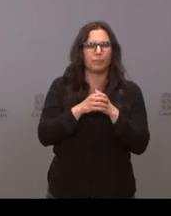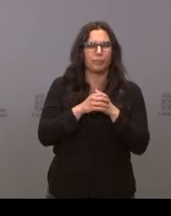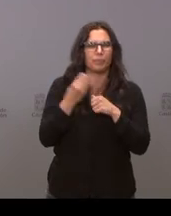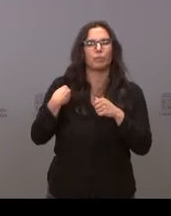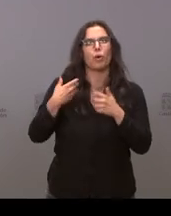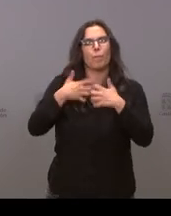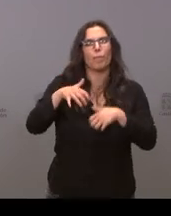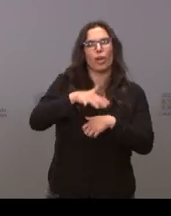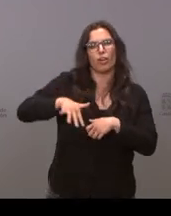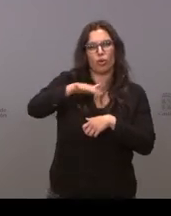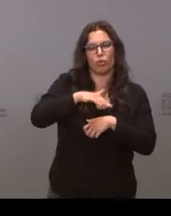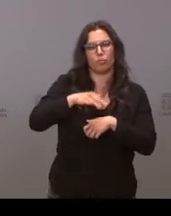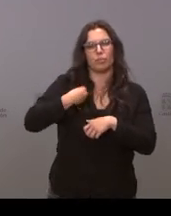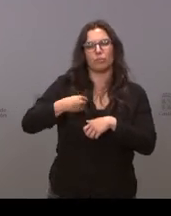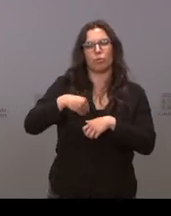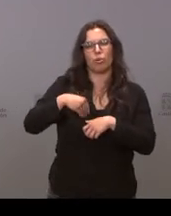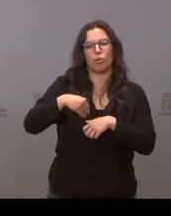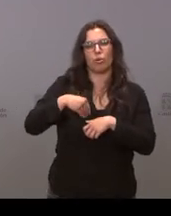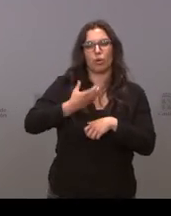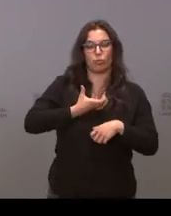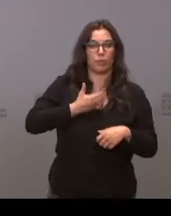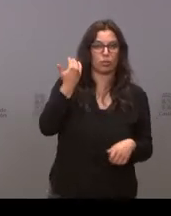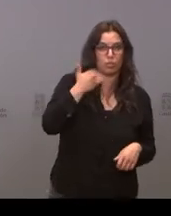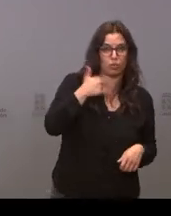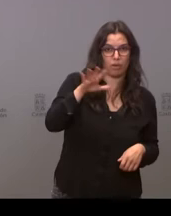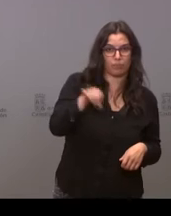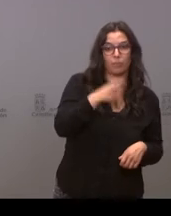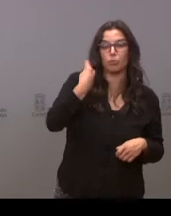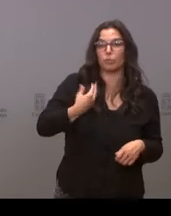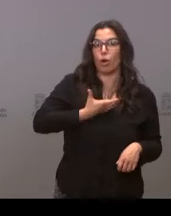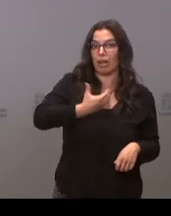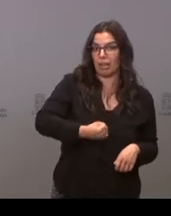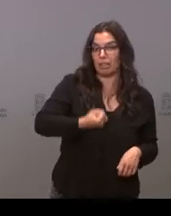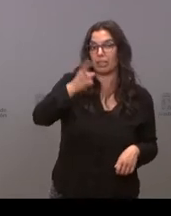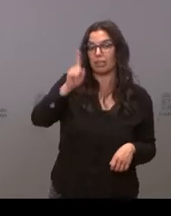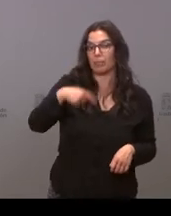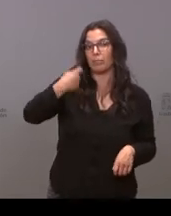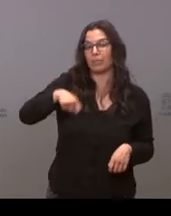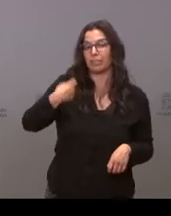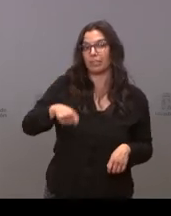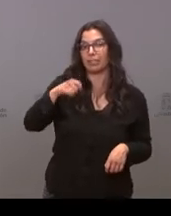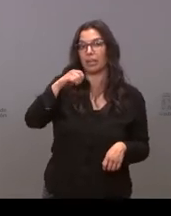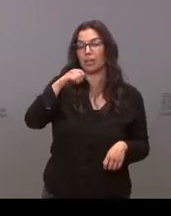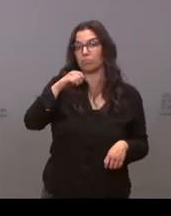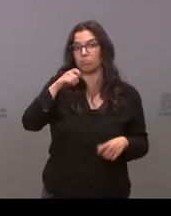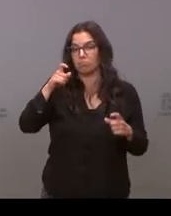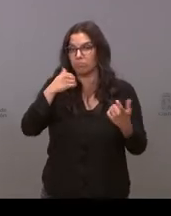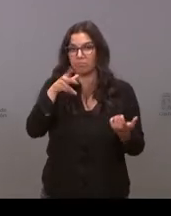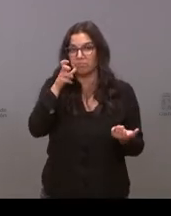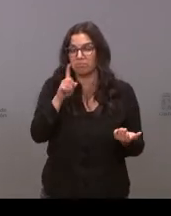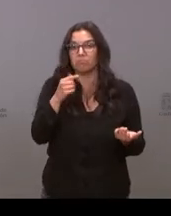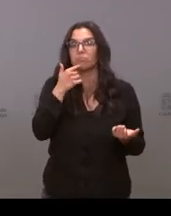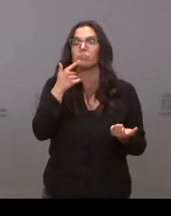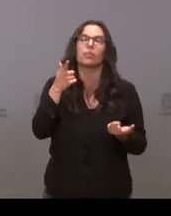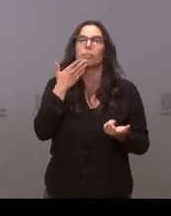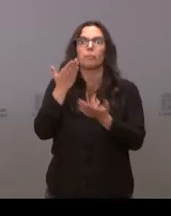por el Ayuntamiento de Soria y tanto el Ayuntamiento el alcalde como el presidente del SEPES pidieron la implicación de la Junta para